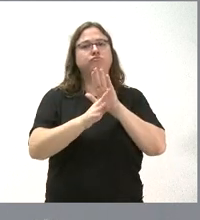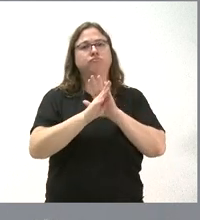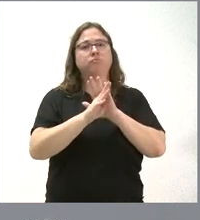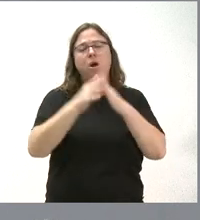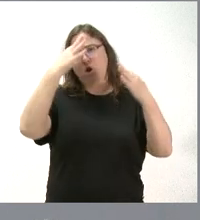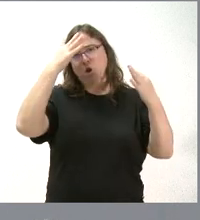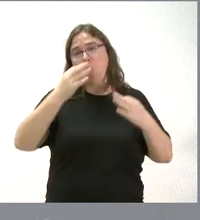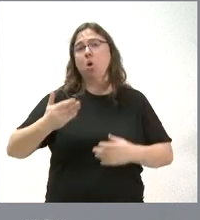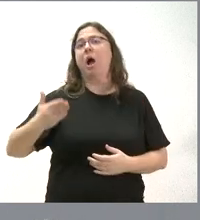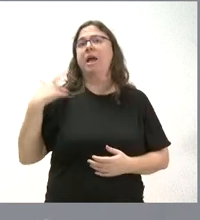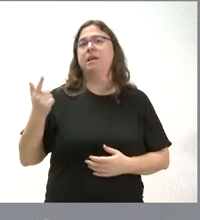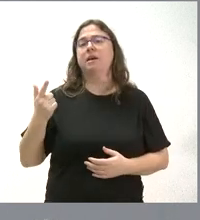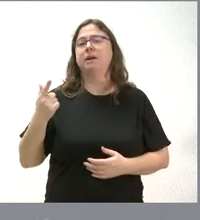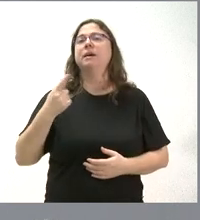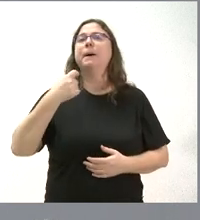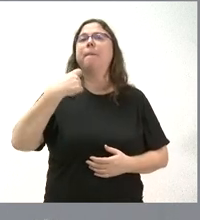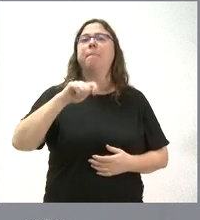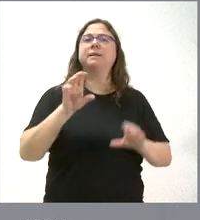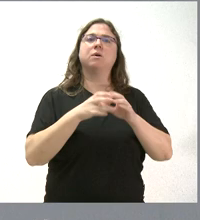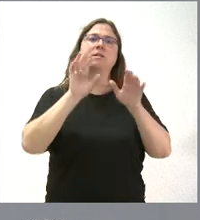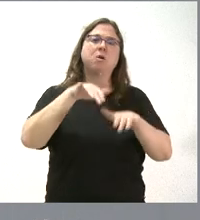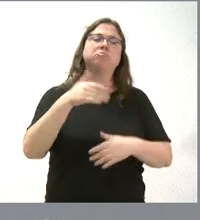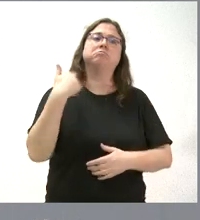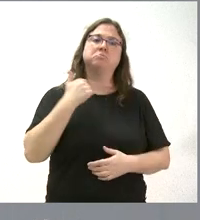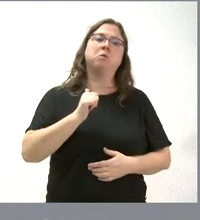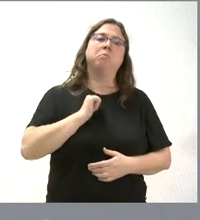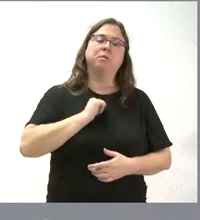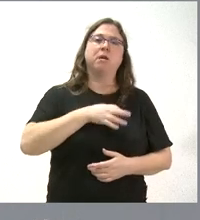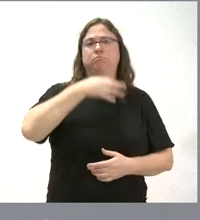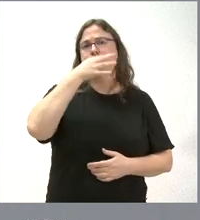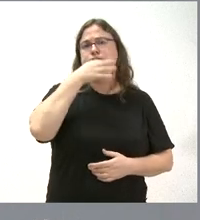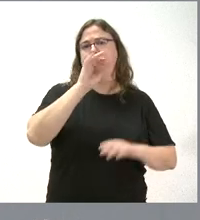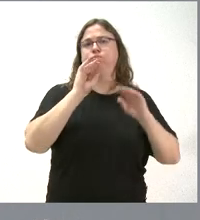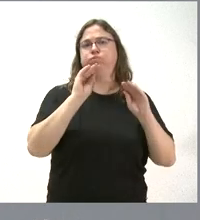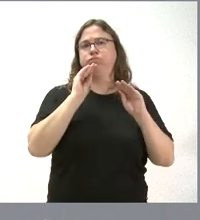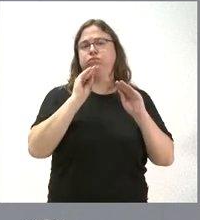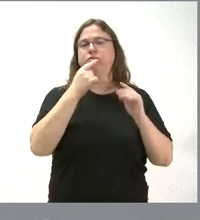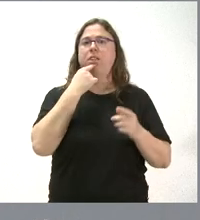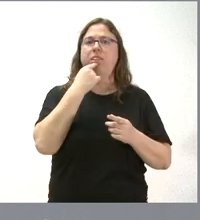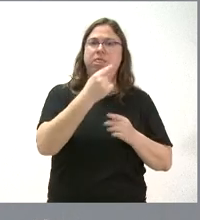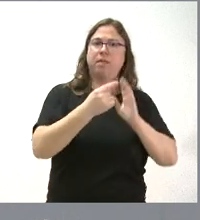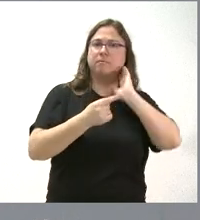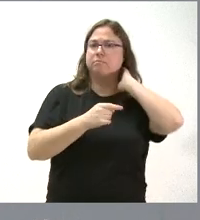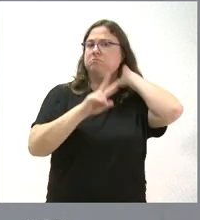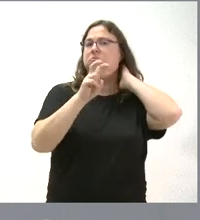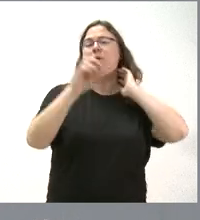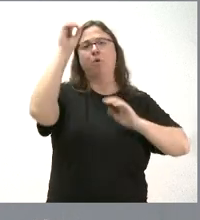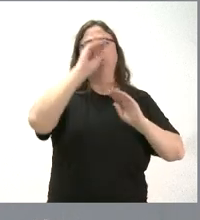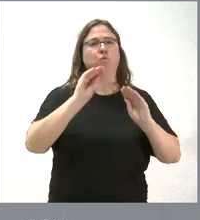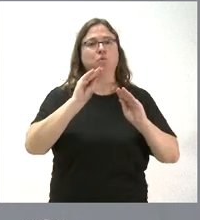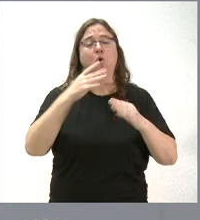Y, lógicamente, ayer el presidente de la Junta tuvo la ocasión en su intervención pública de manifestar esta posición,